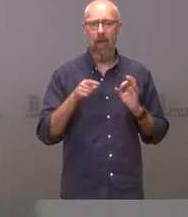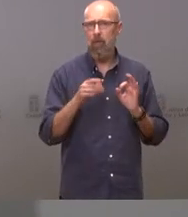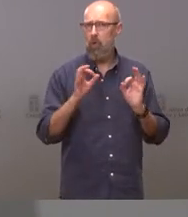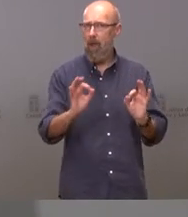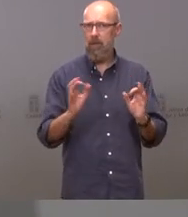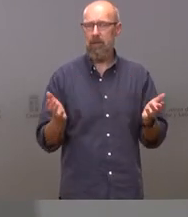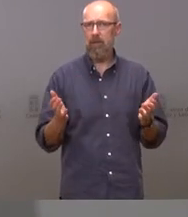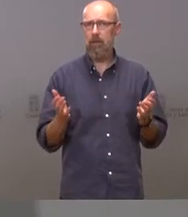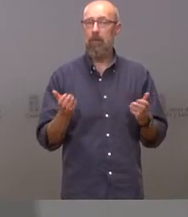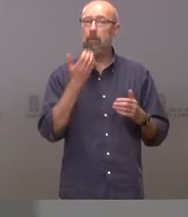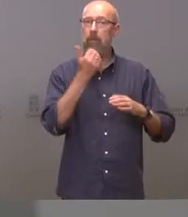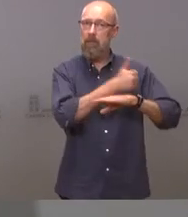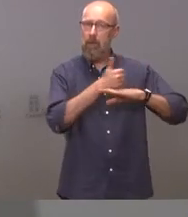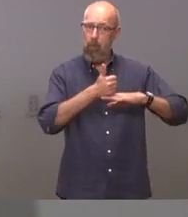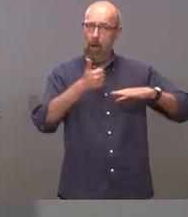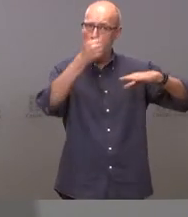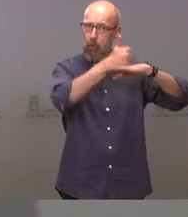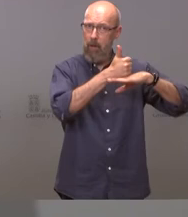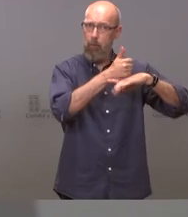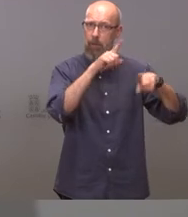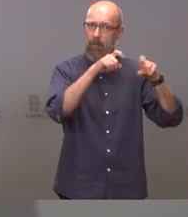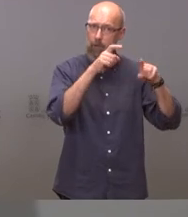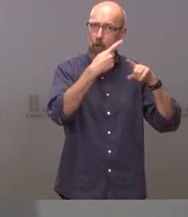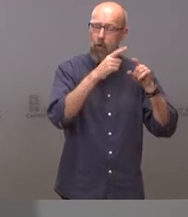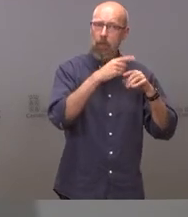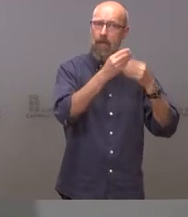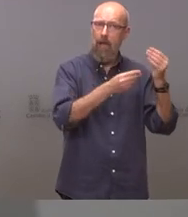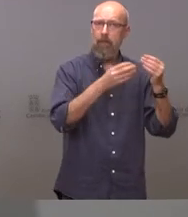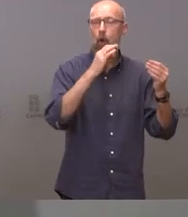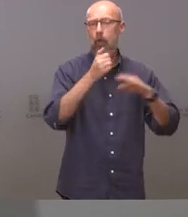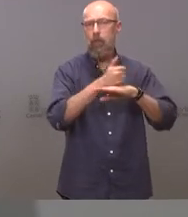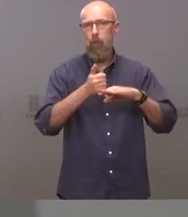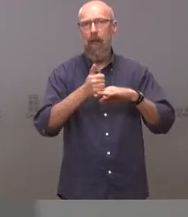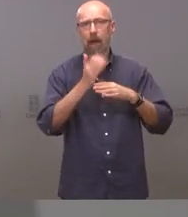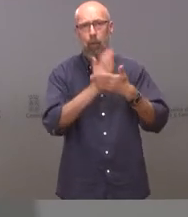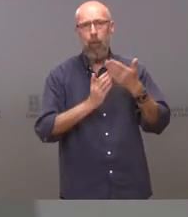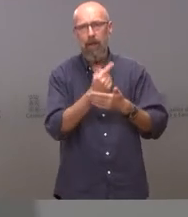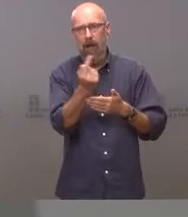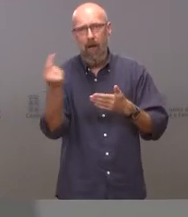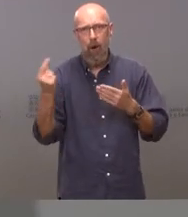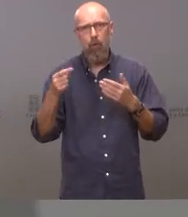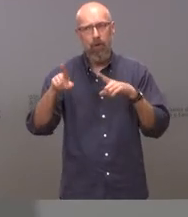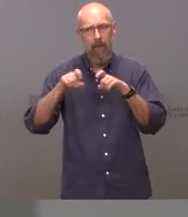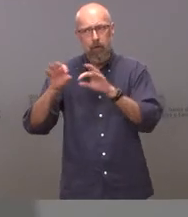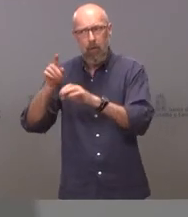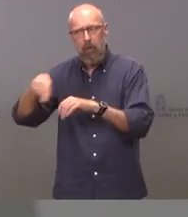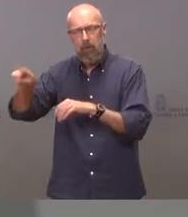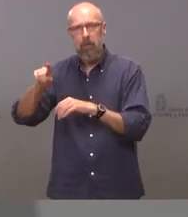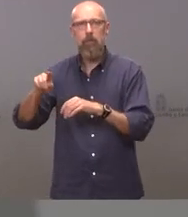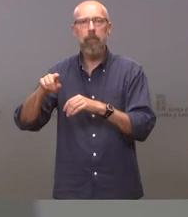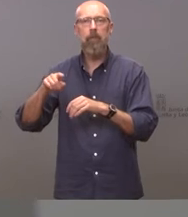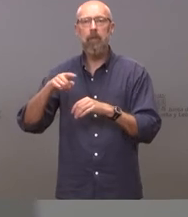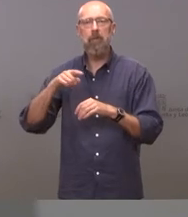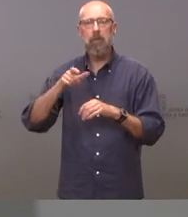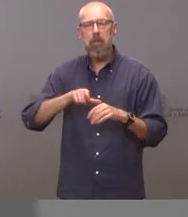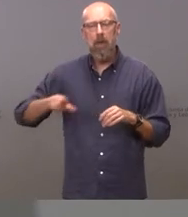cuando el supremo toma las decisiones que toma y lo toman los tribunales en las comunidades la gente lo que hace es hacer lo que